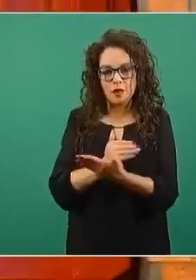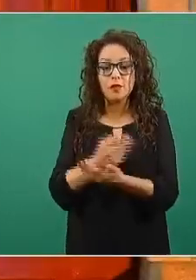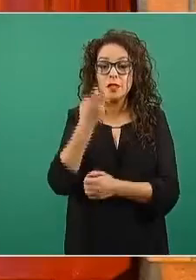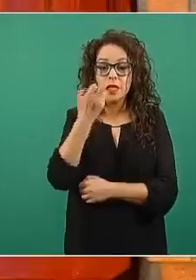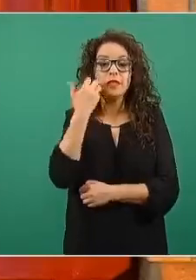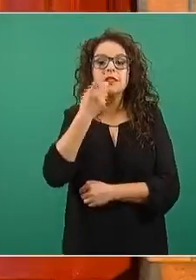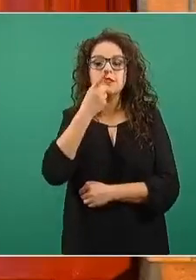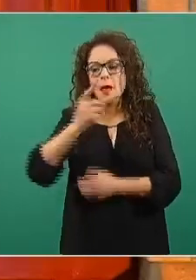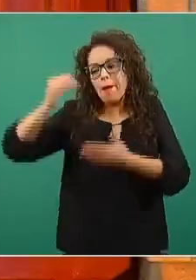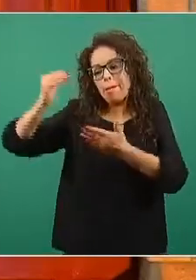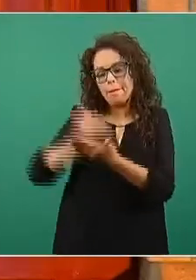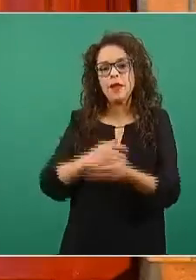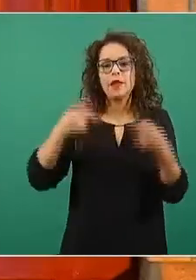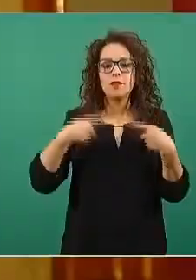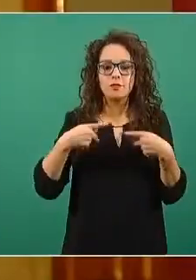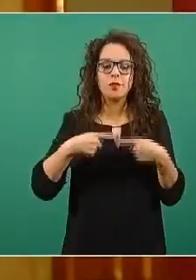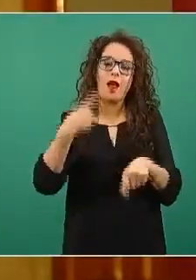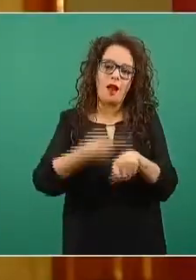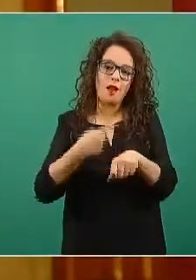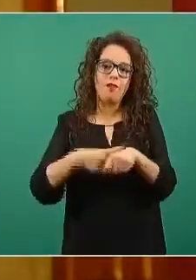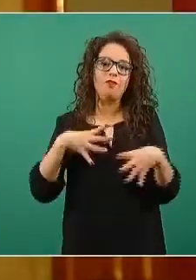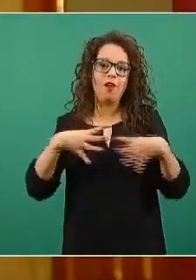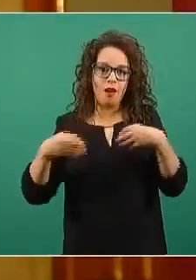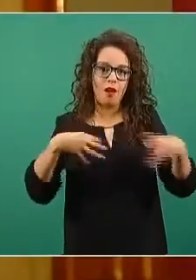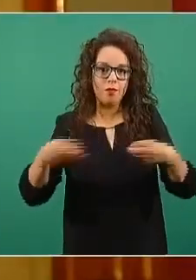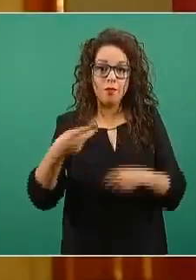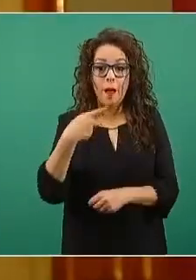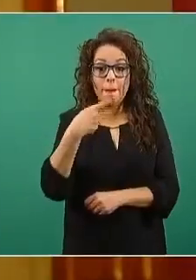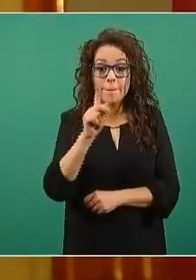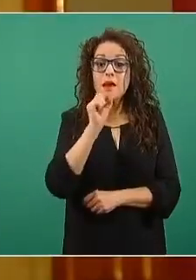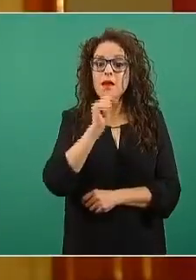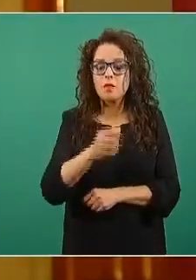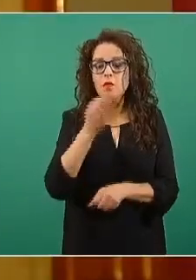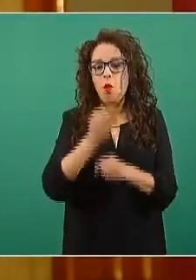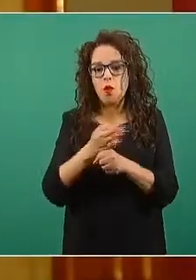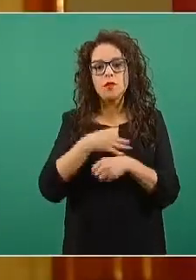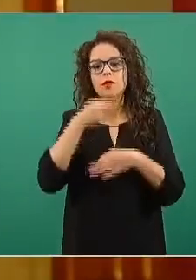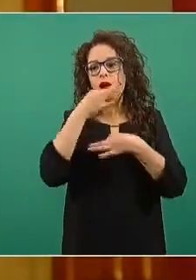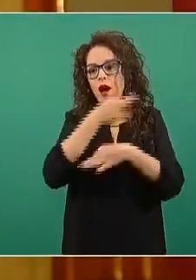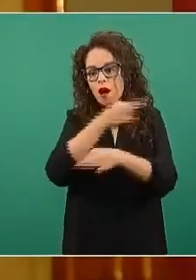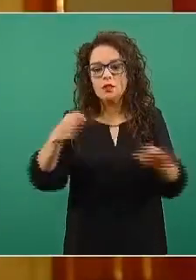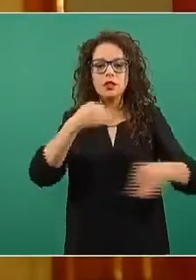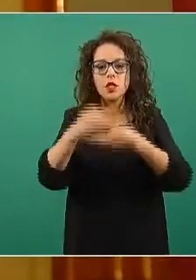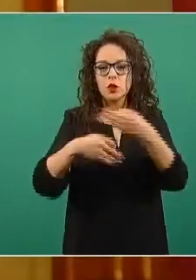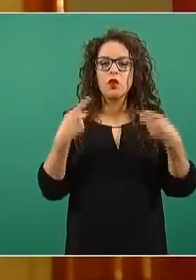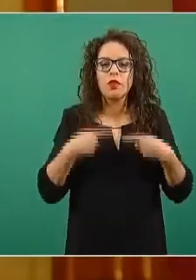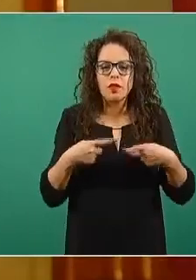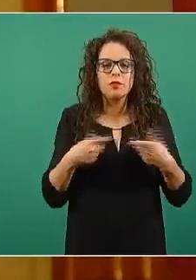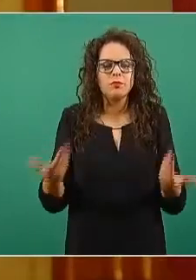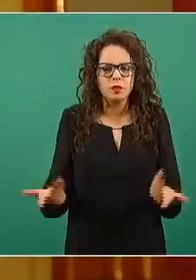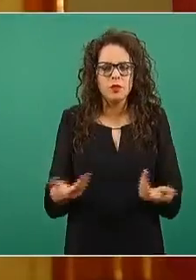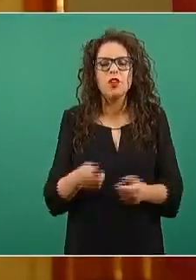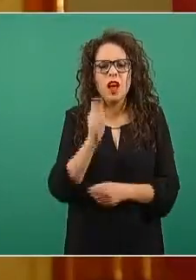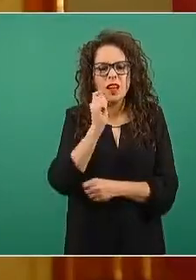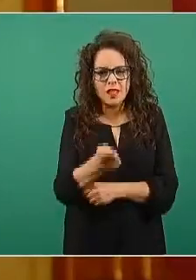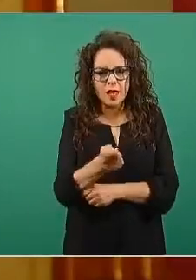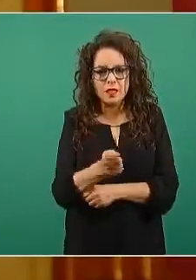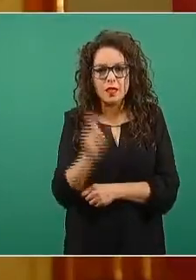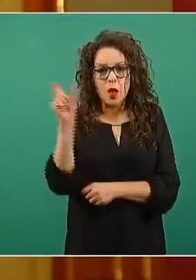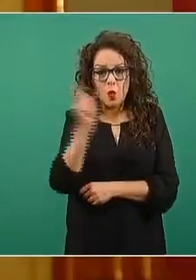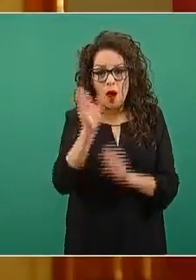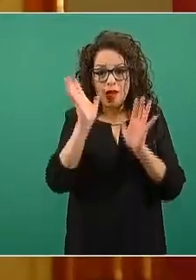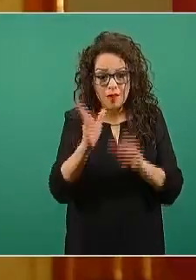eventualmente. Pero también aquí es un llamado a la población. Independientemente si ya fueron vacunados,